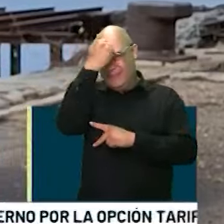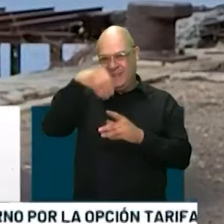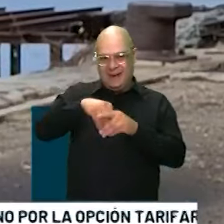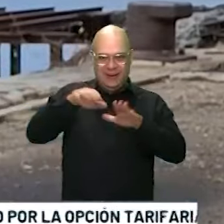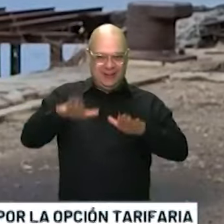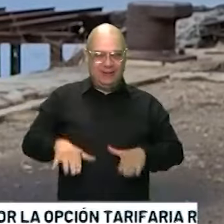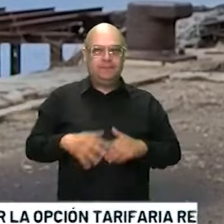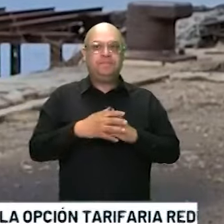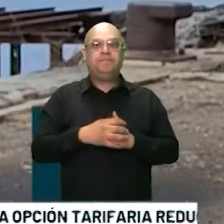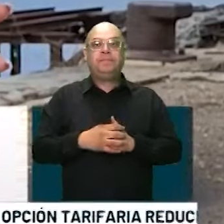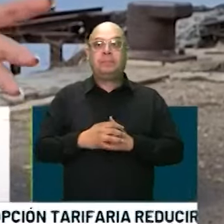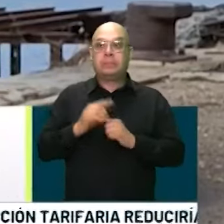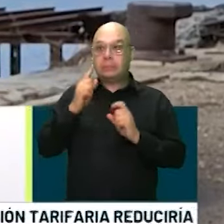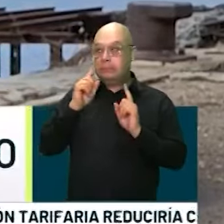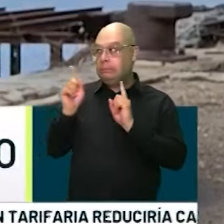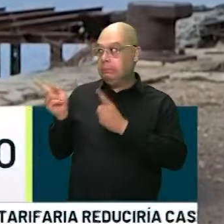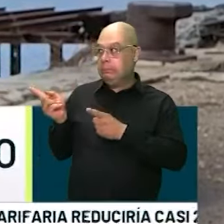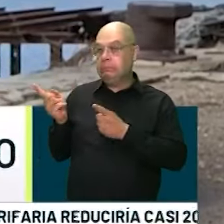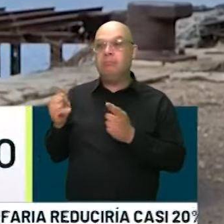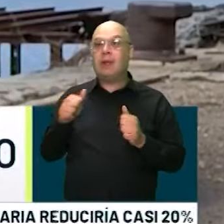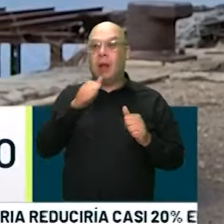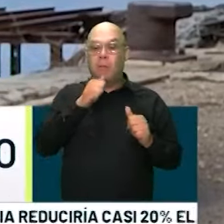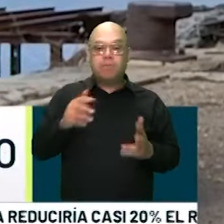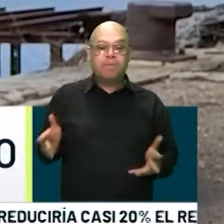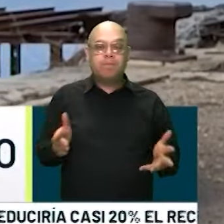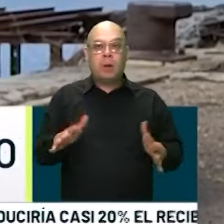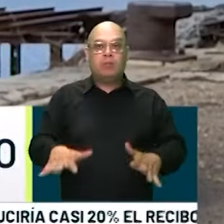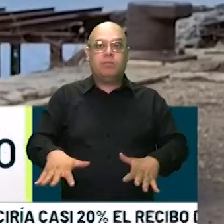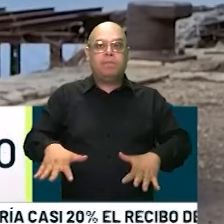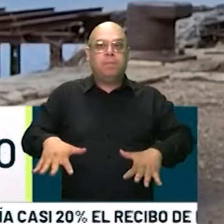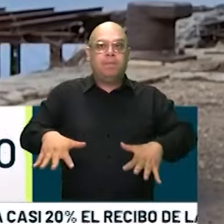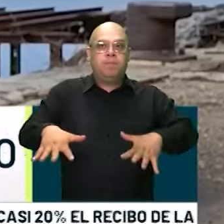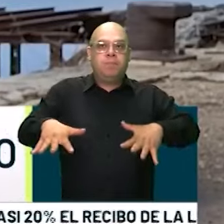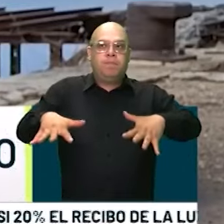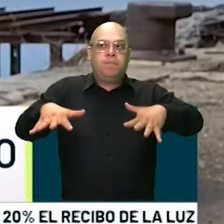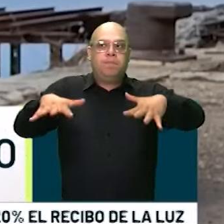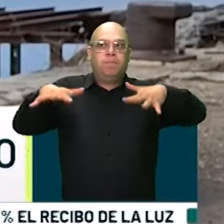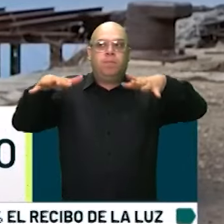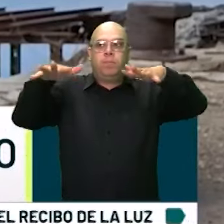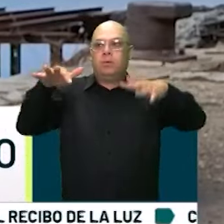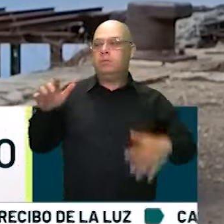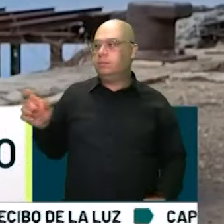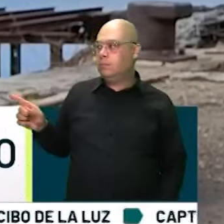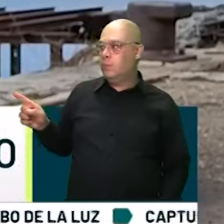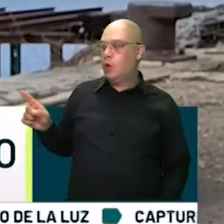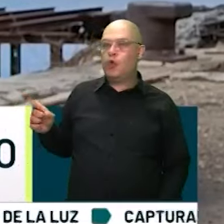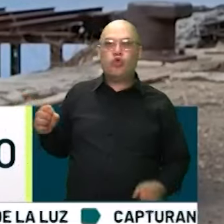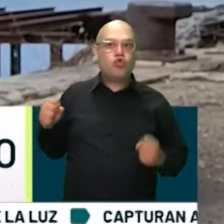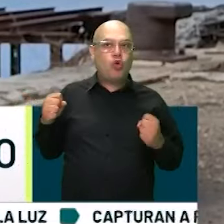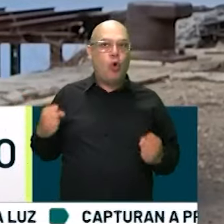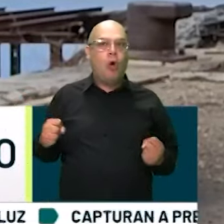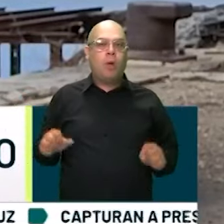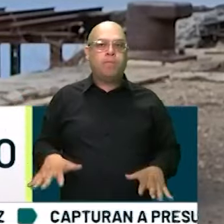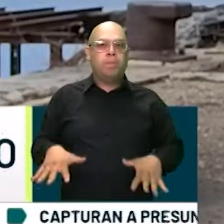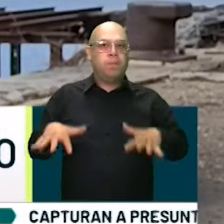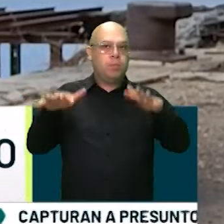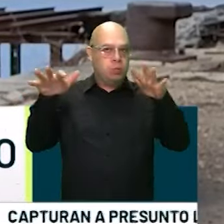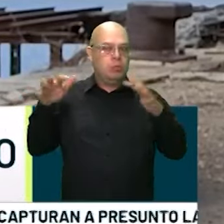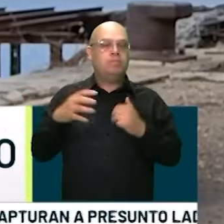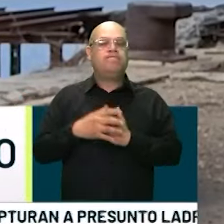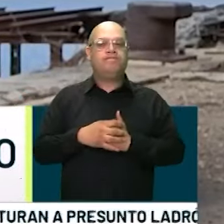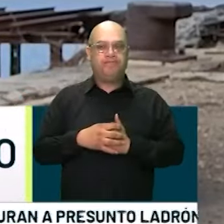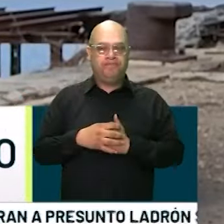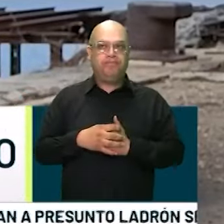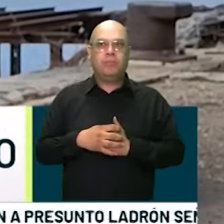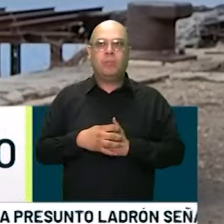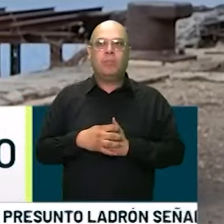evidentemente se ve cómo el río Magdalena ha venido creciendo fuertemente, rápidamente en las últimas horas, según